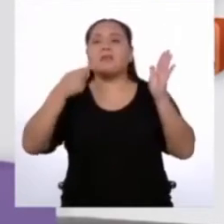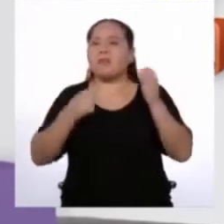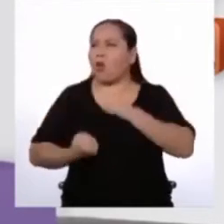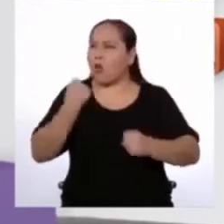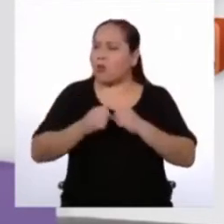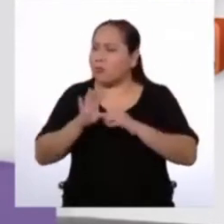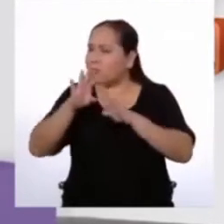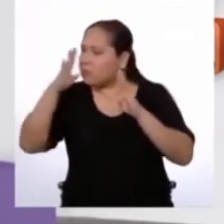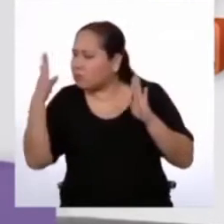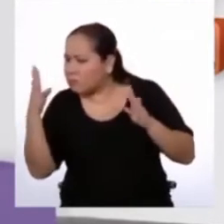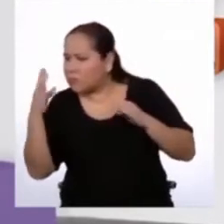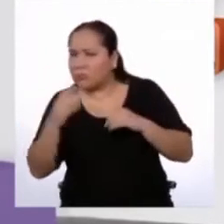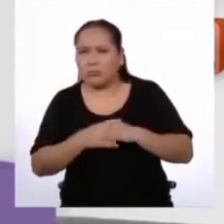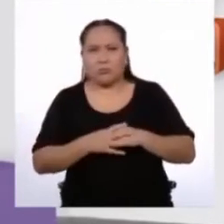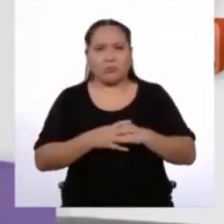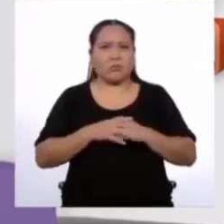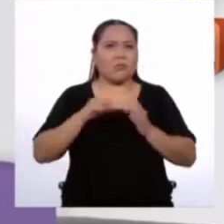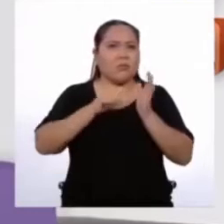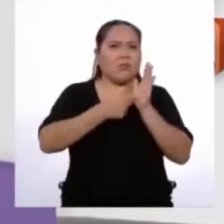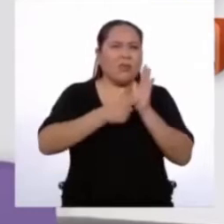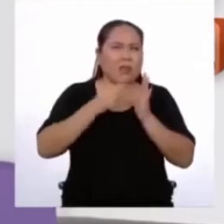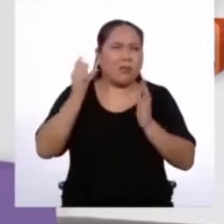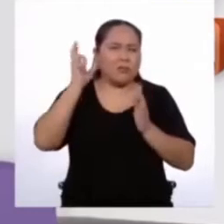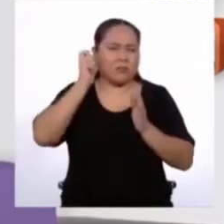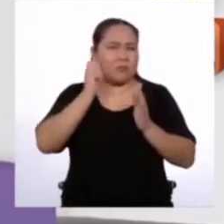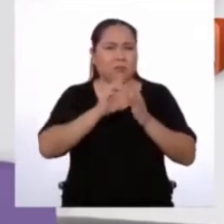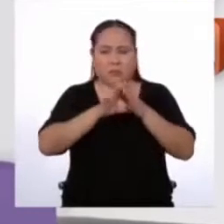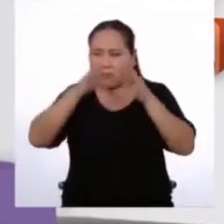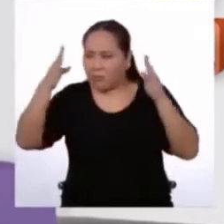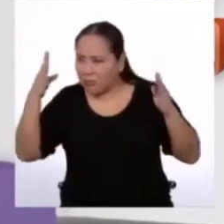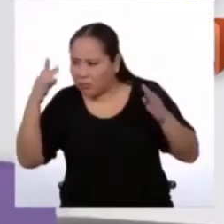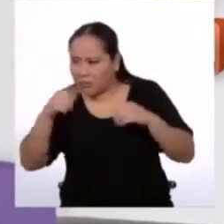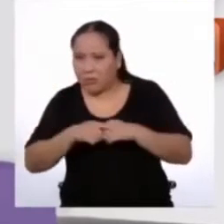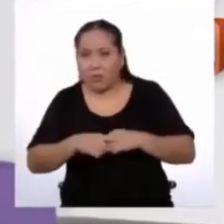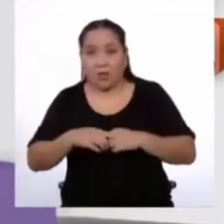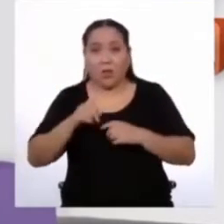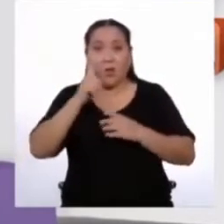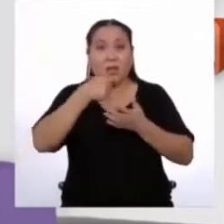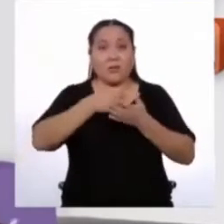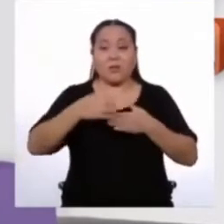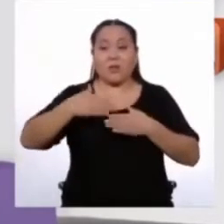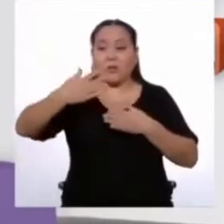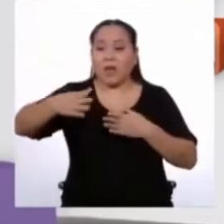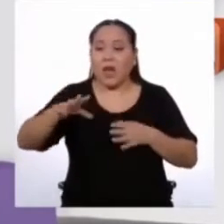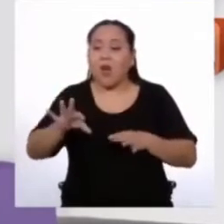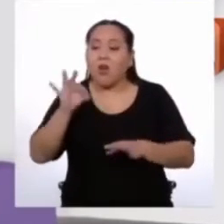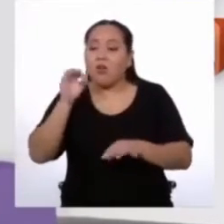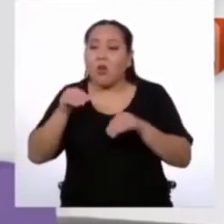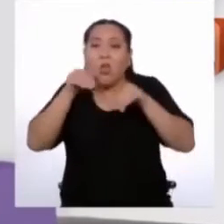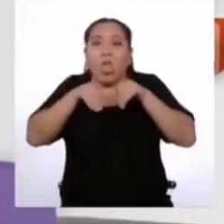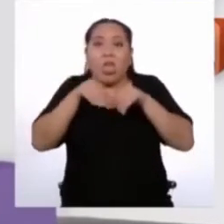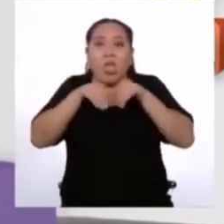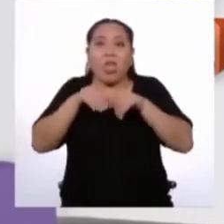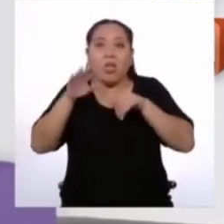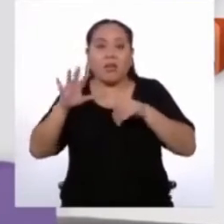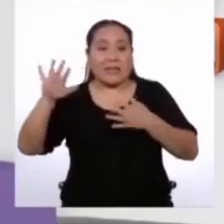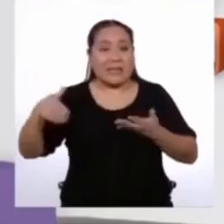el día corriendo para abrir la puerta. Una semana después, mi hermanita y yo nos encontramos un cachorrito bien bonito y lo llevamos a la casa.